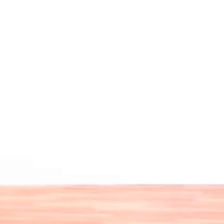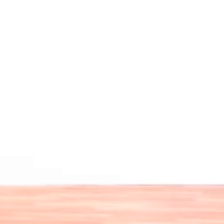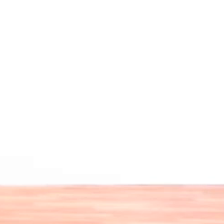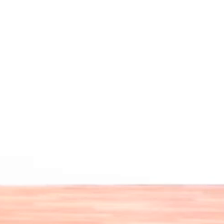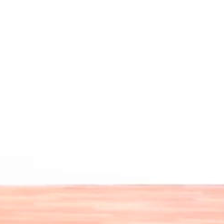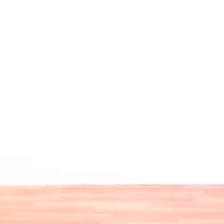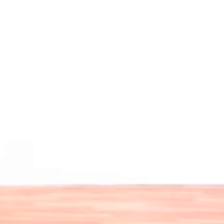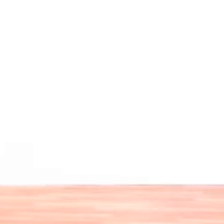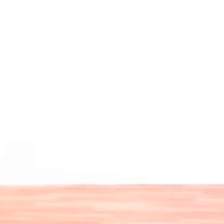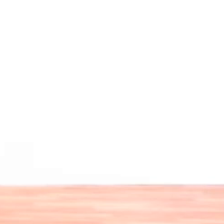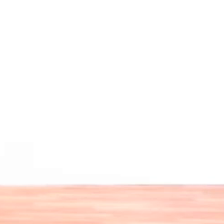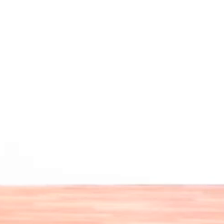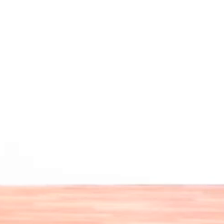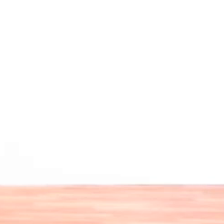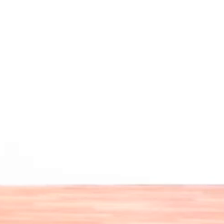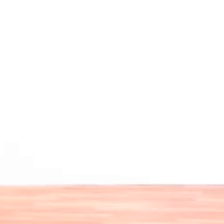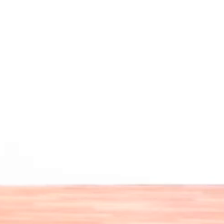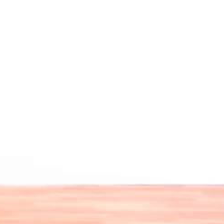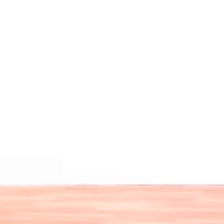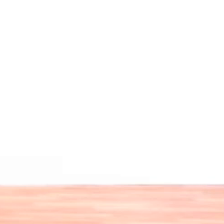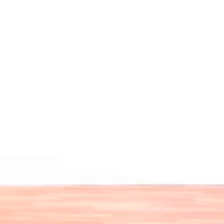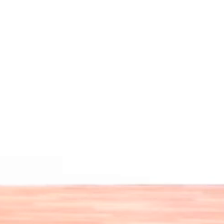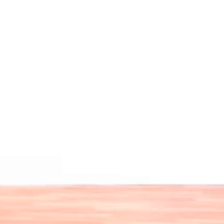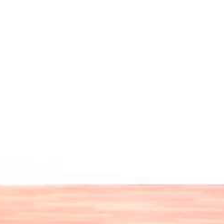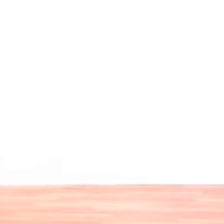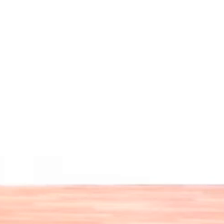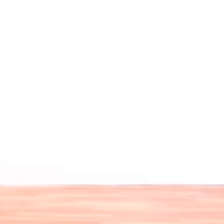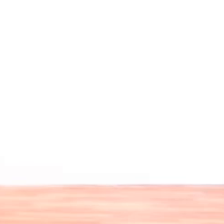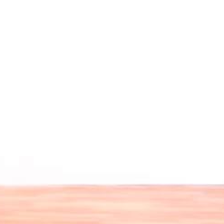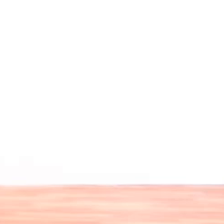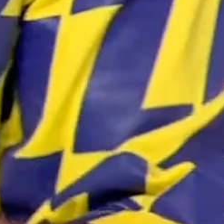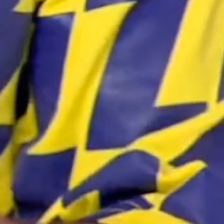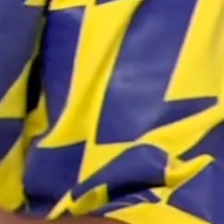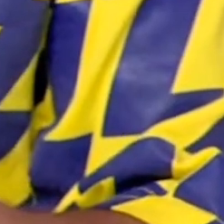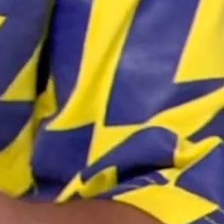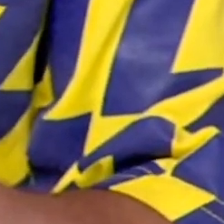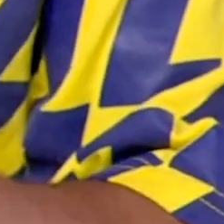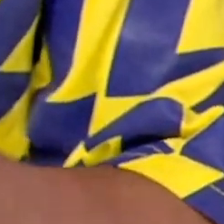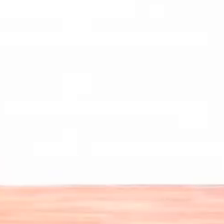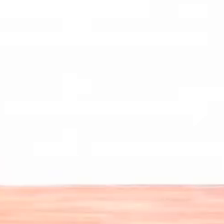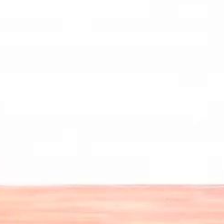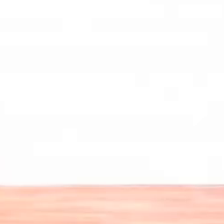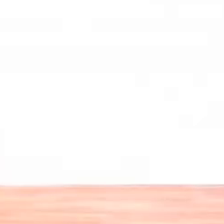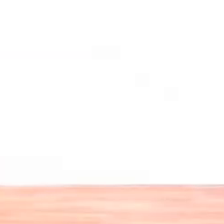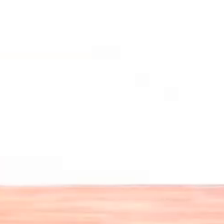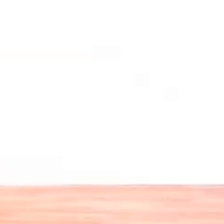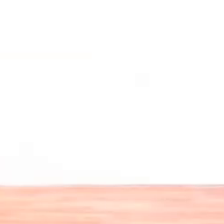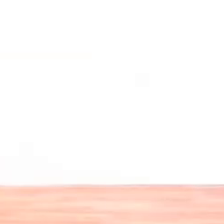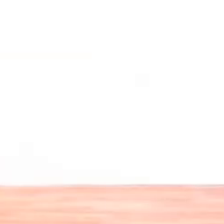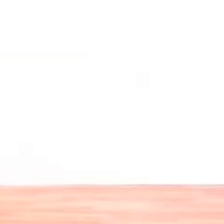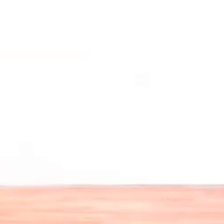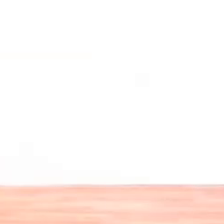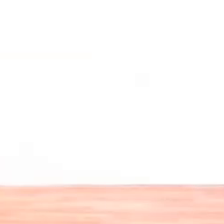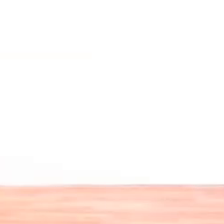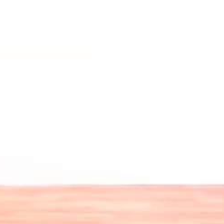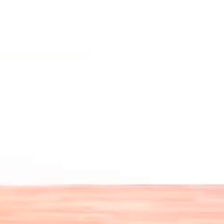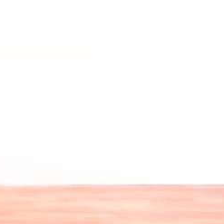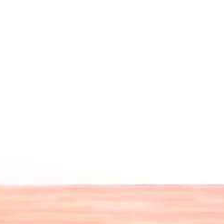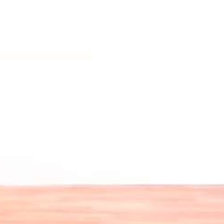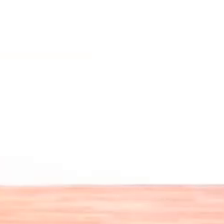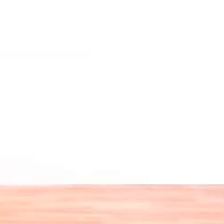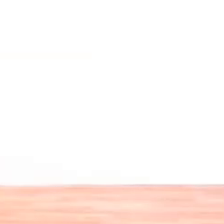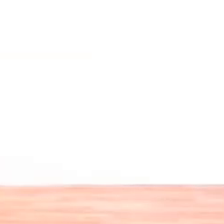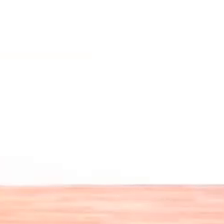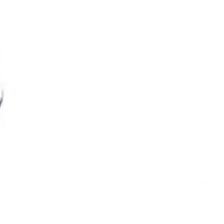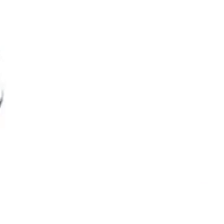¡Perfecto! Ahora vamos con la chapa amarilla. La chapa amarilla va a representar un chastido. Y lo voy a